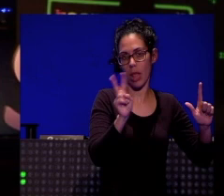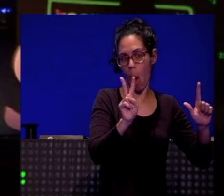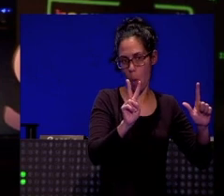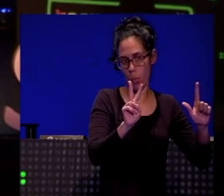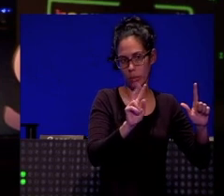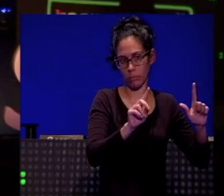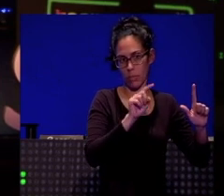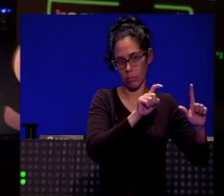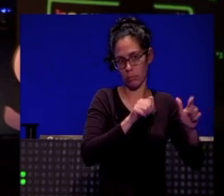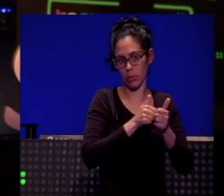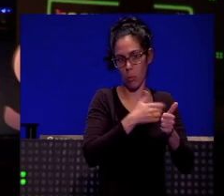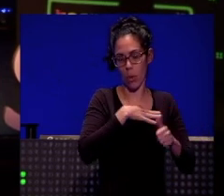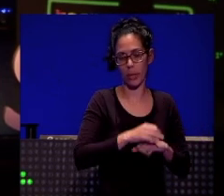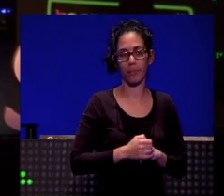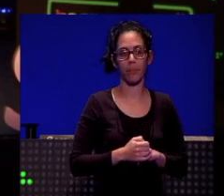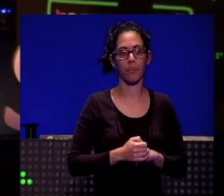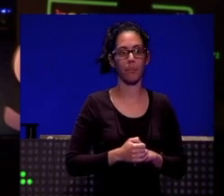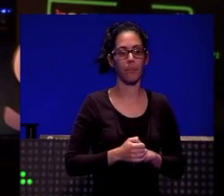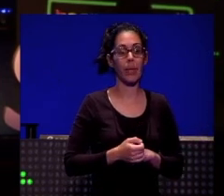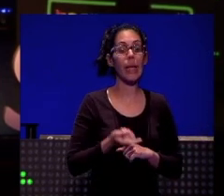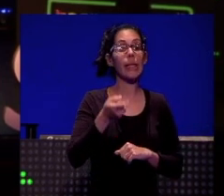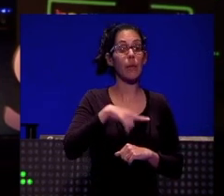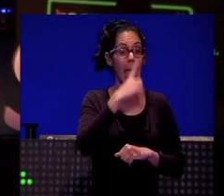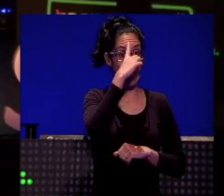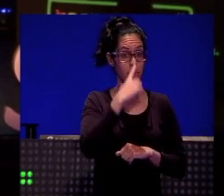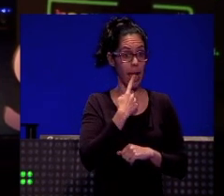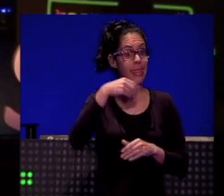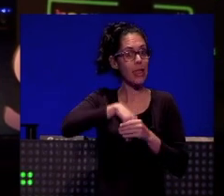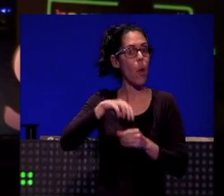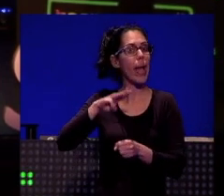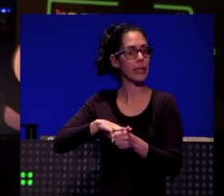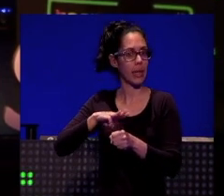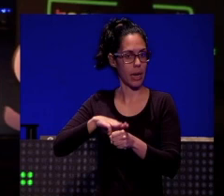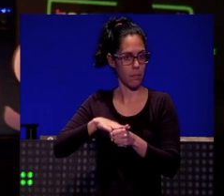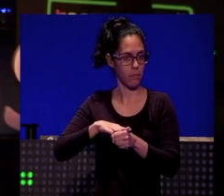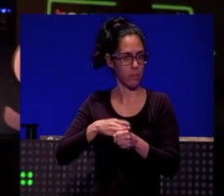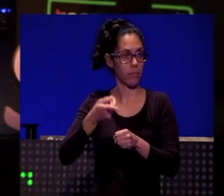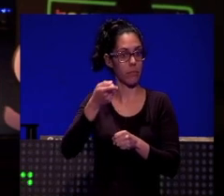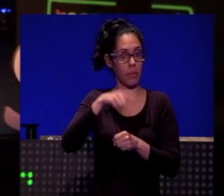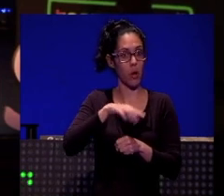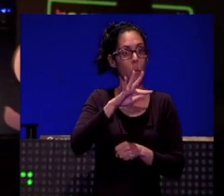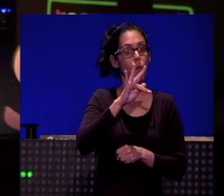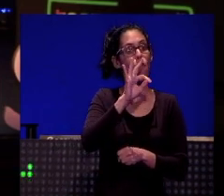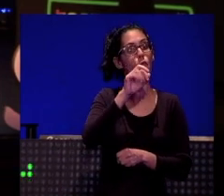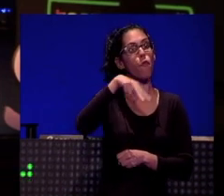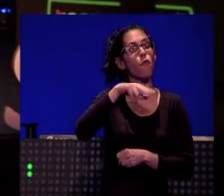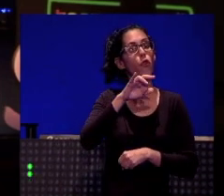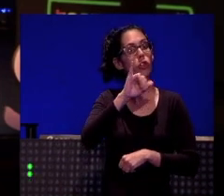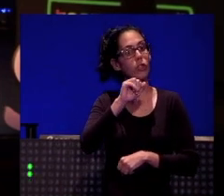programa. También tiene GIF en Instagram, de reacciones de los coaches, tanto de Fonsi como de